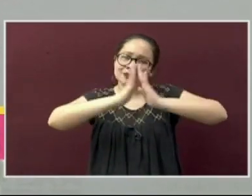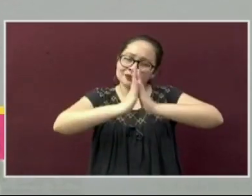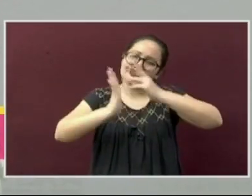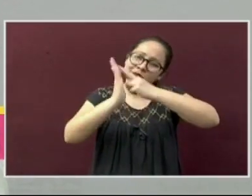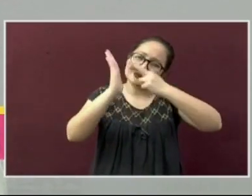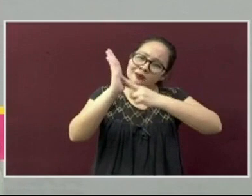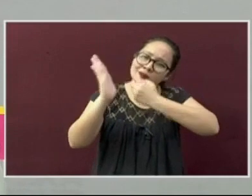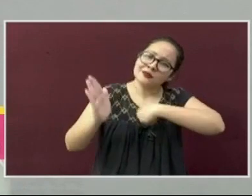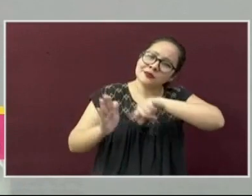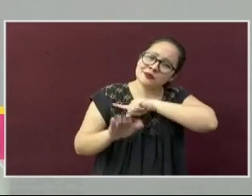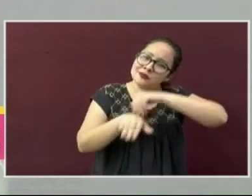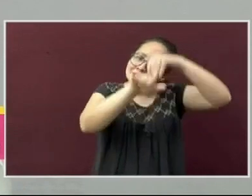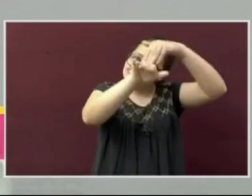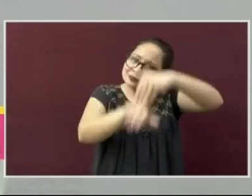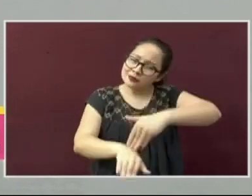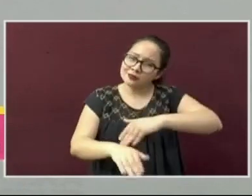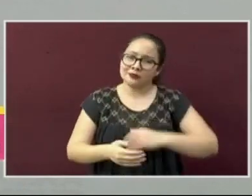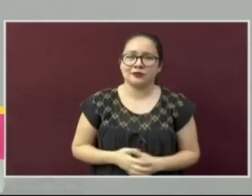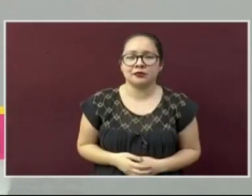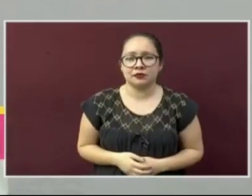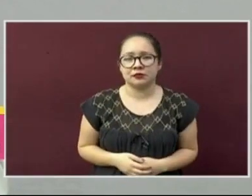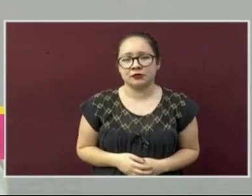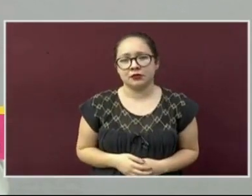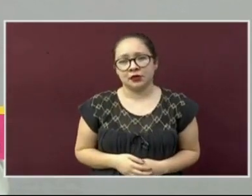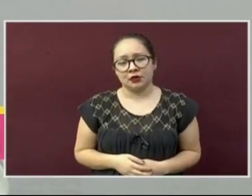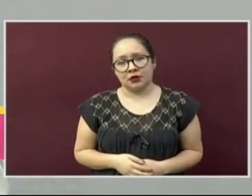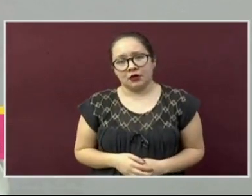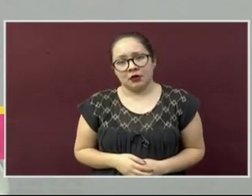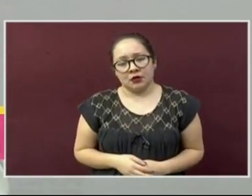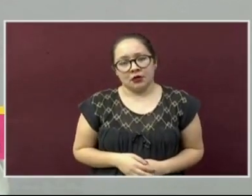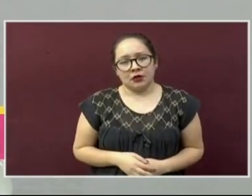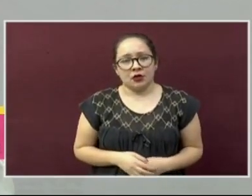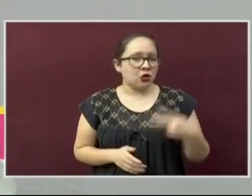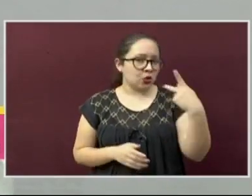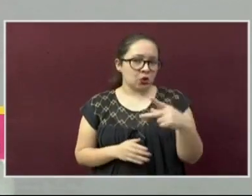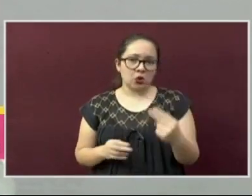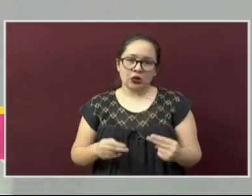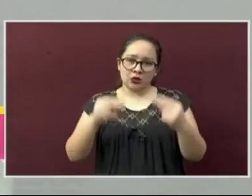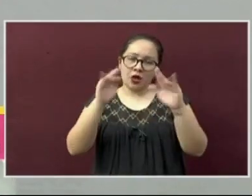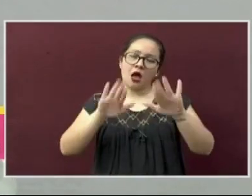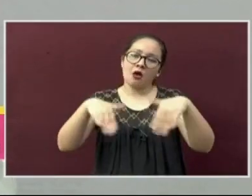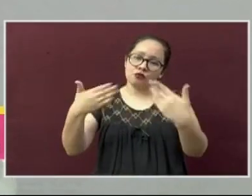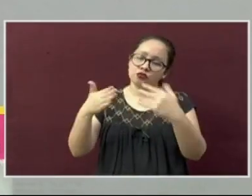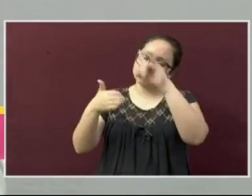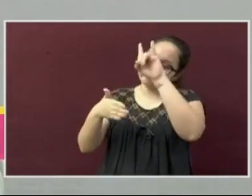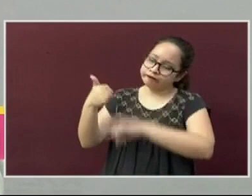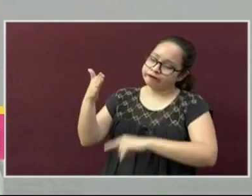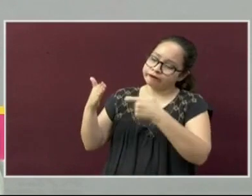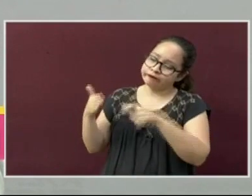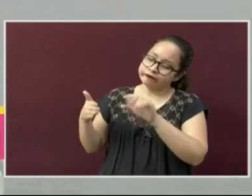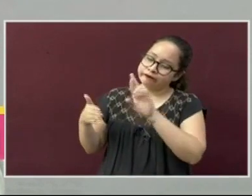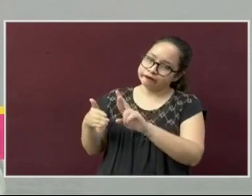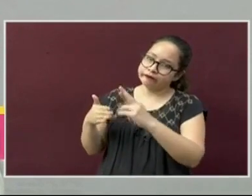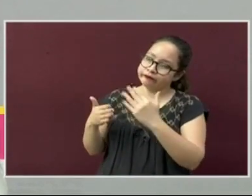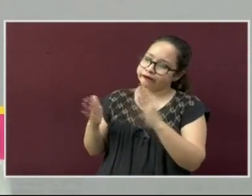colocar de nuevo al frente de su establecimiento su cartel con código QR,